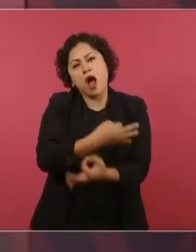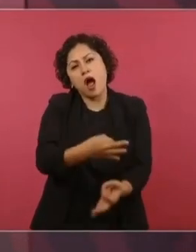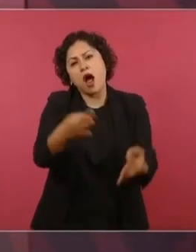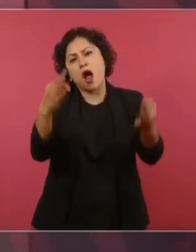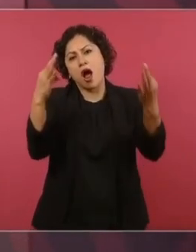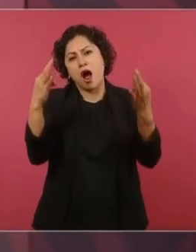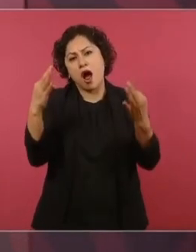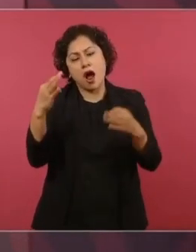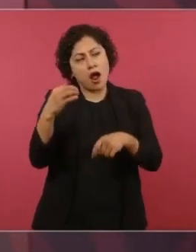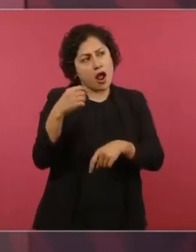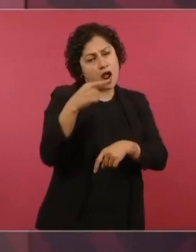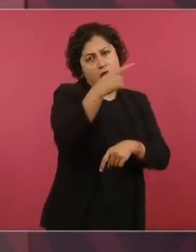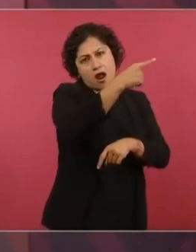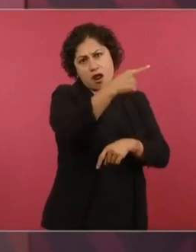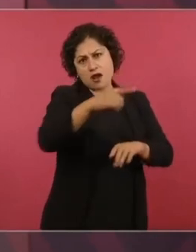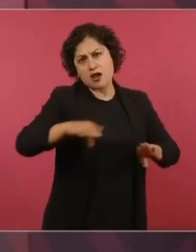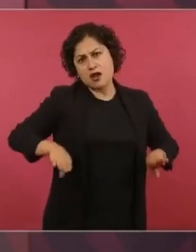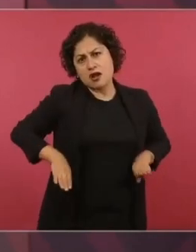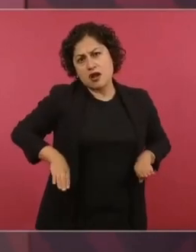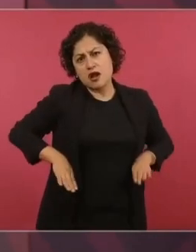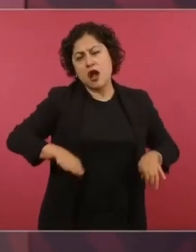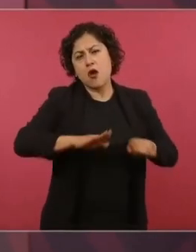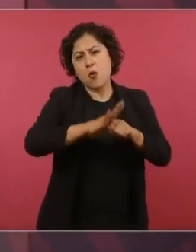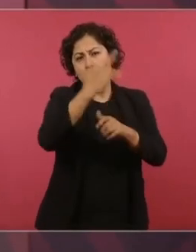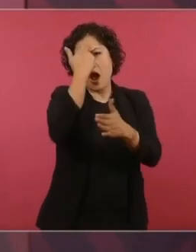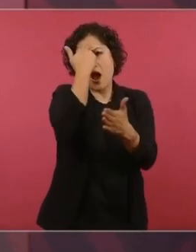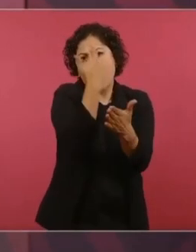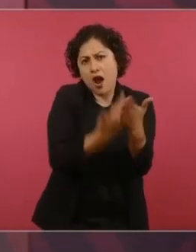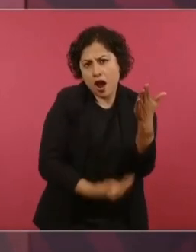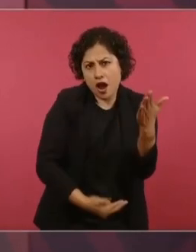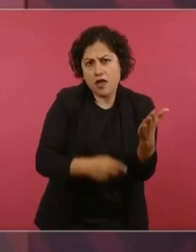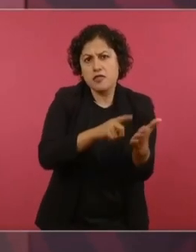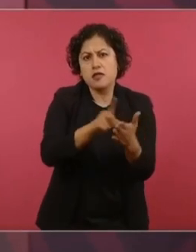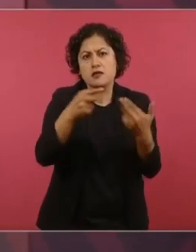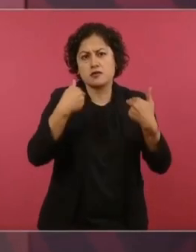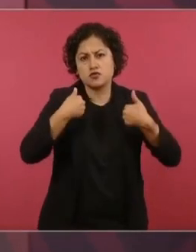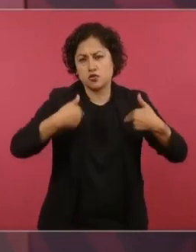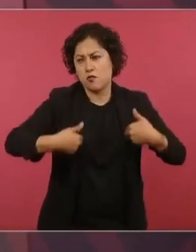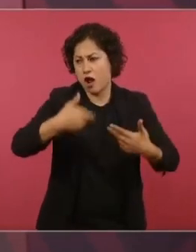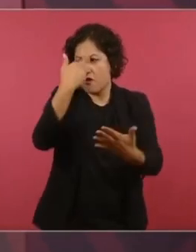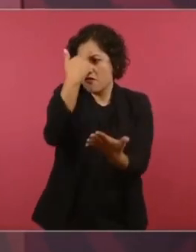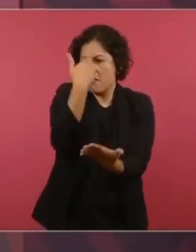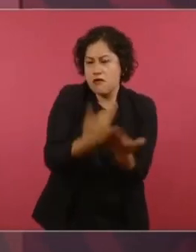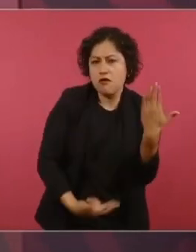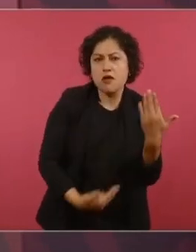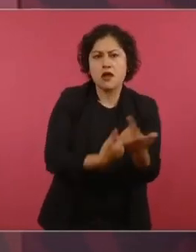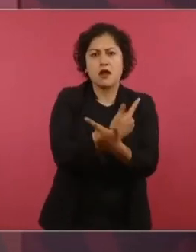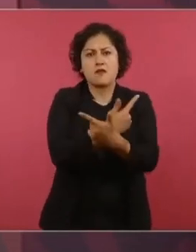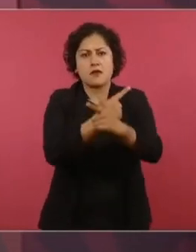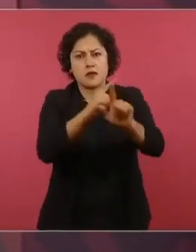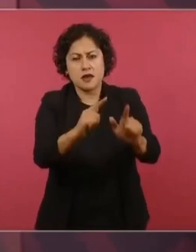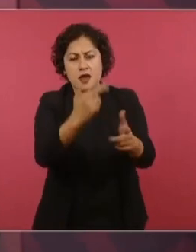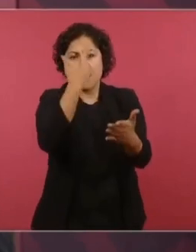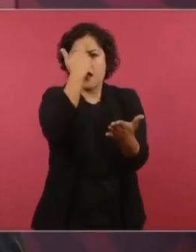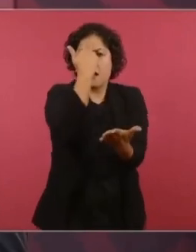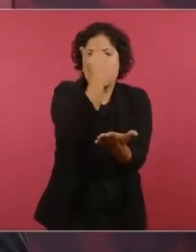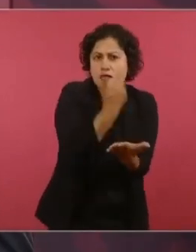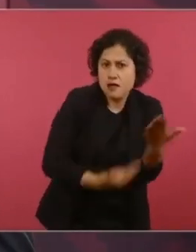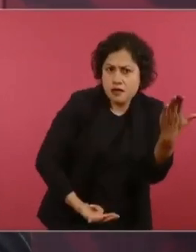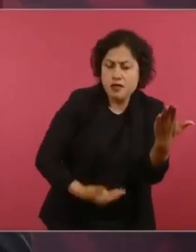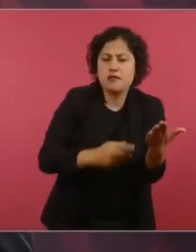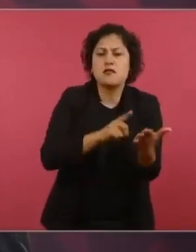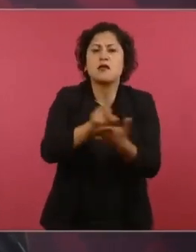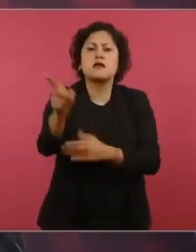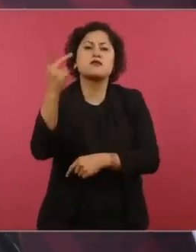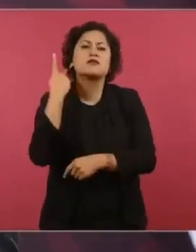y las libertades y que ya la estatua de la libertad